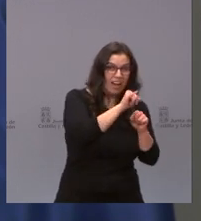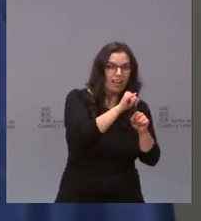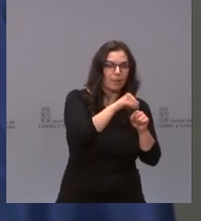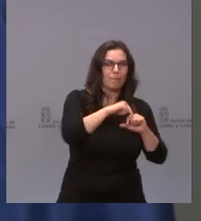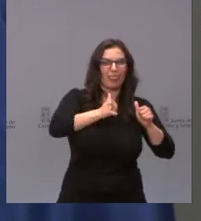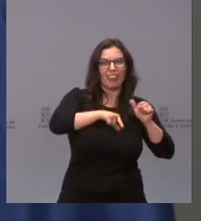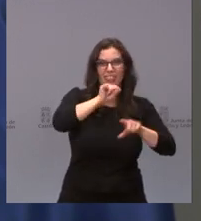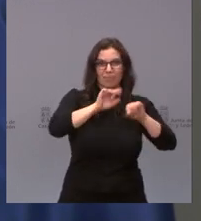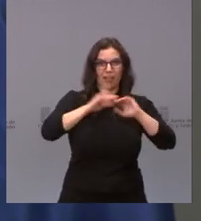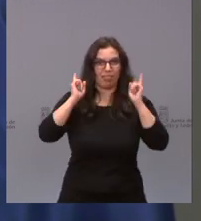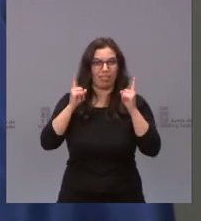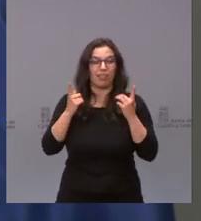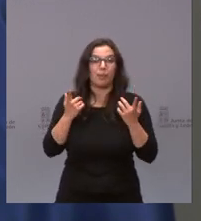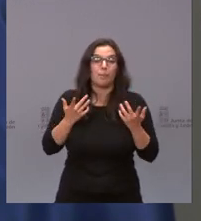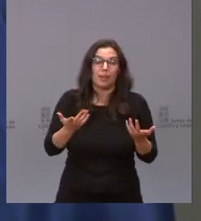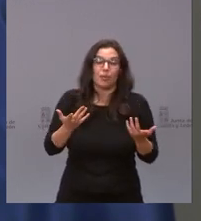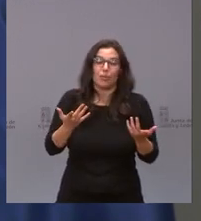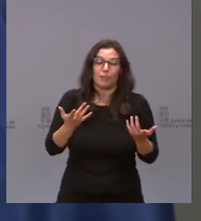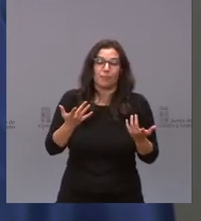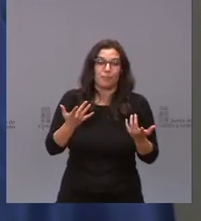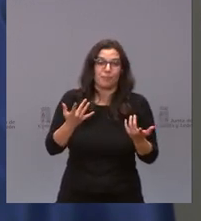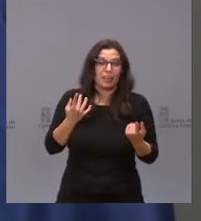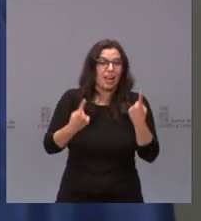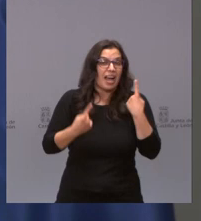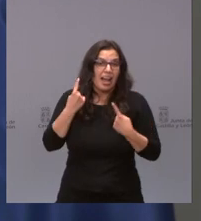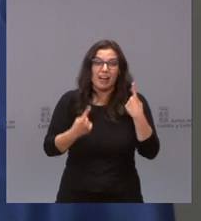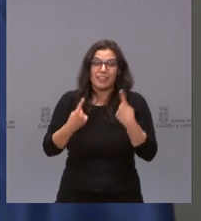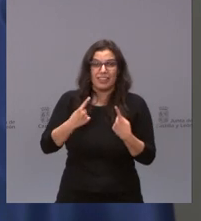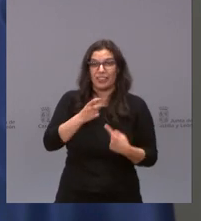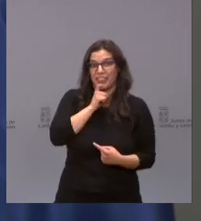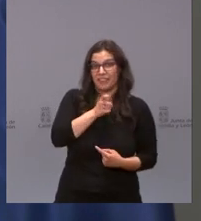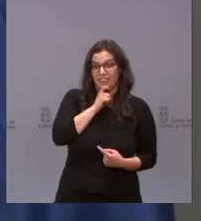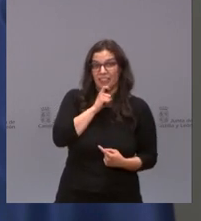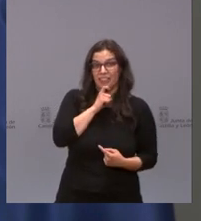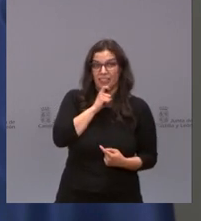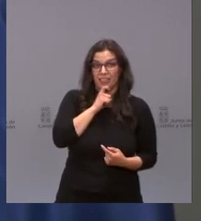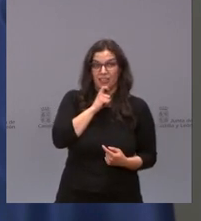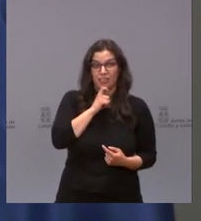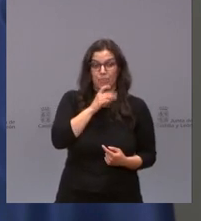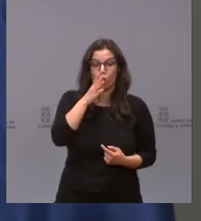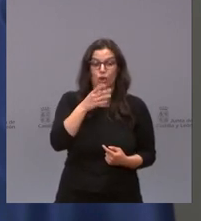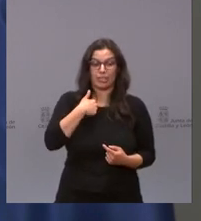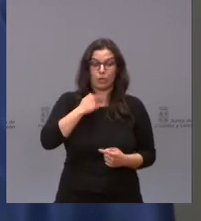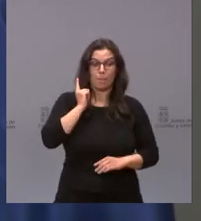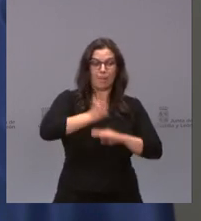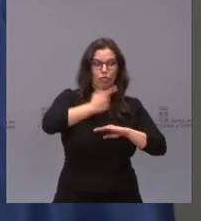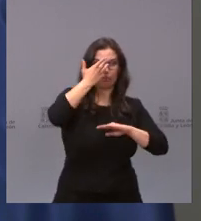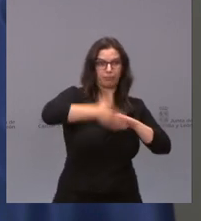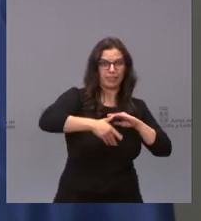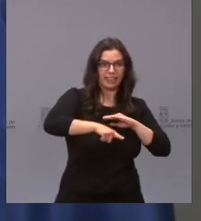pero hay que decir que a veces resulta bastante difícil explicar la toma de decisiones restrictivas